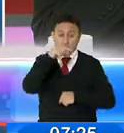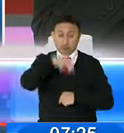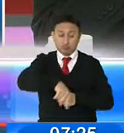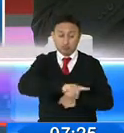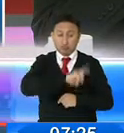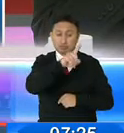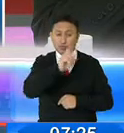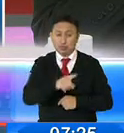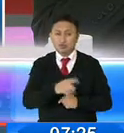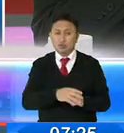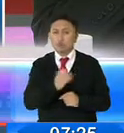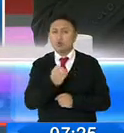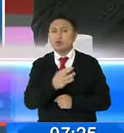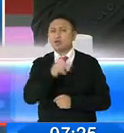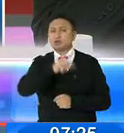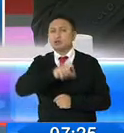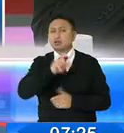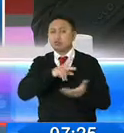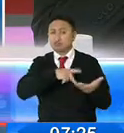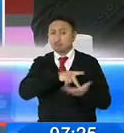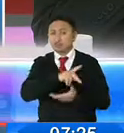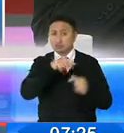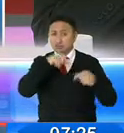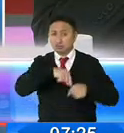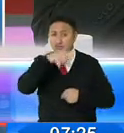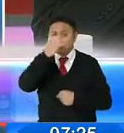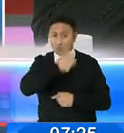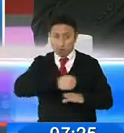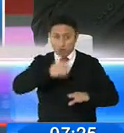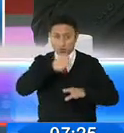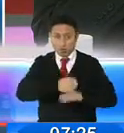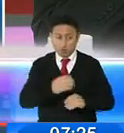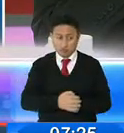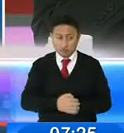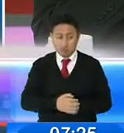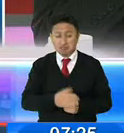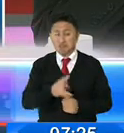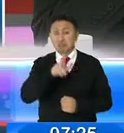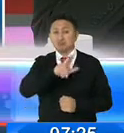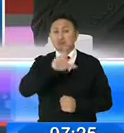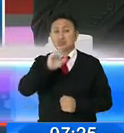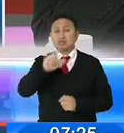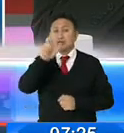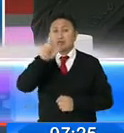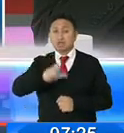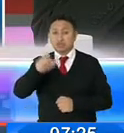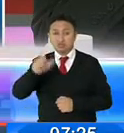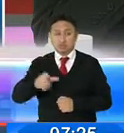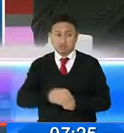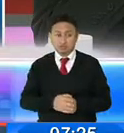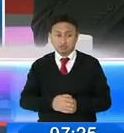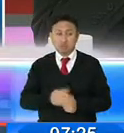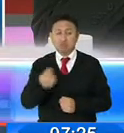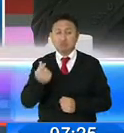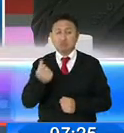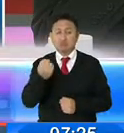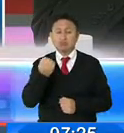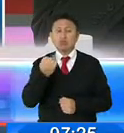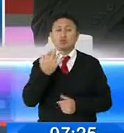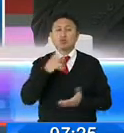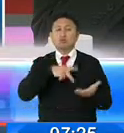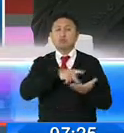¿cuántos contribuyentes van a cancelar de la provincia del Oro? Son aproximadamente 30 contribuyentes. ¿Cuál es el monto de esos 30